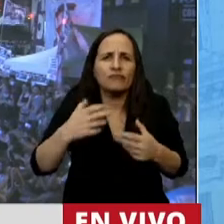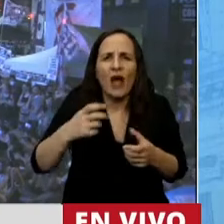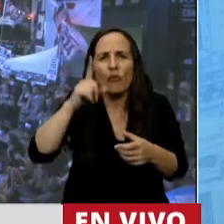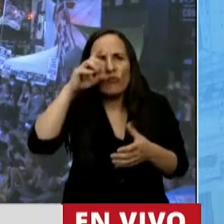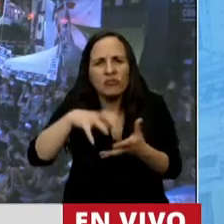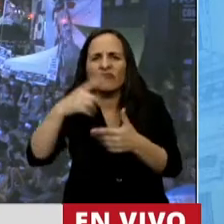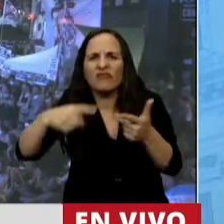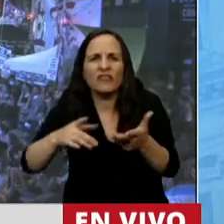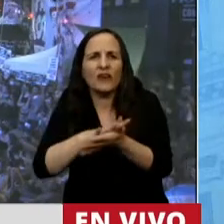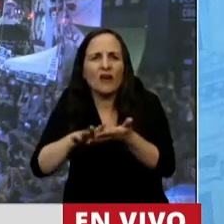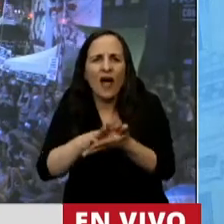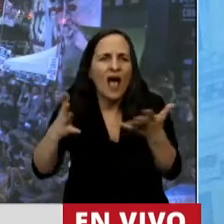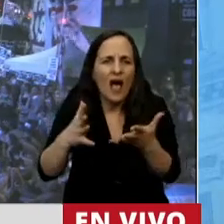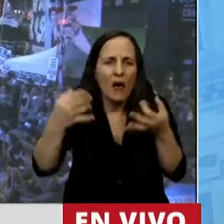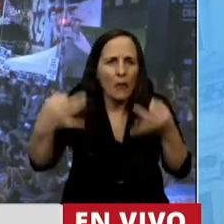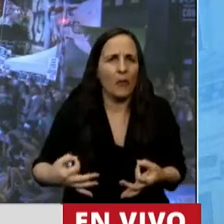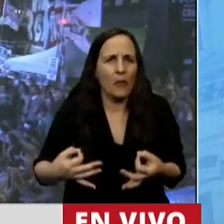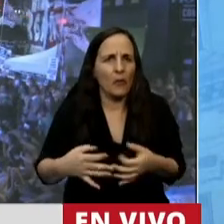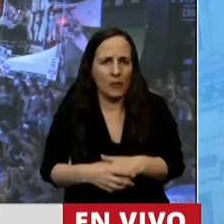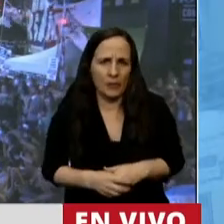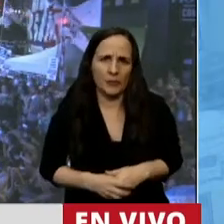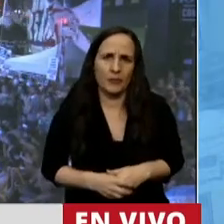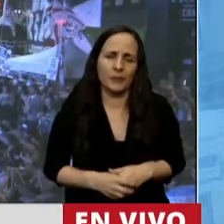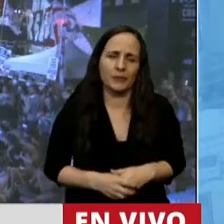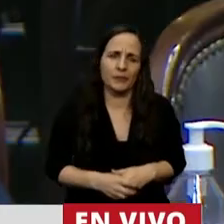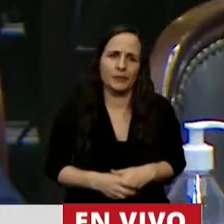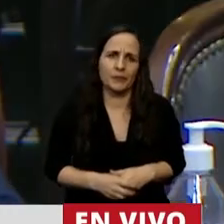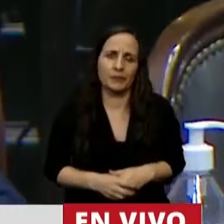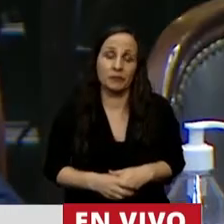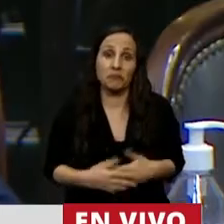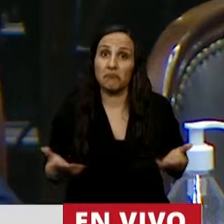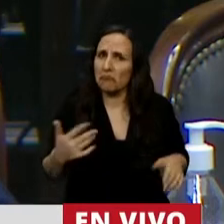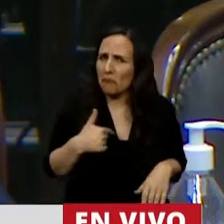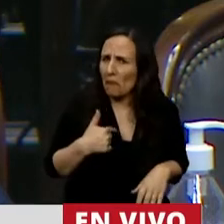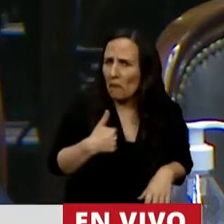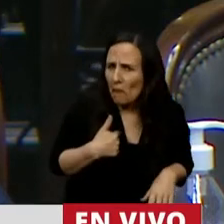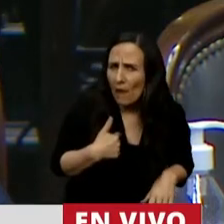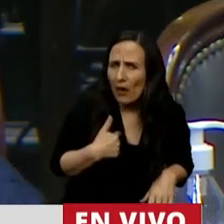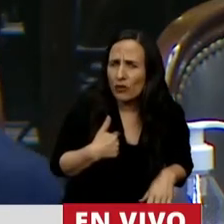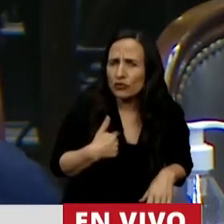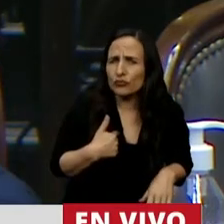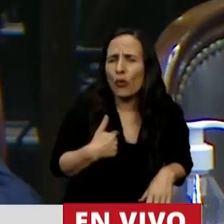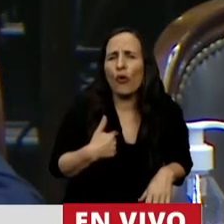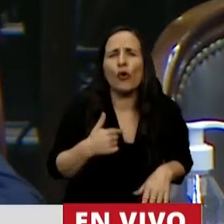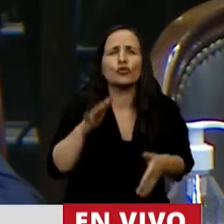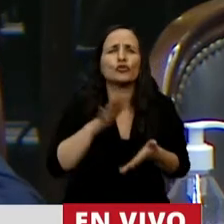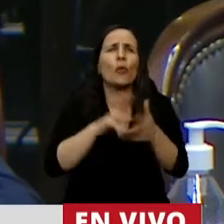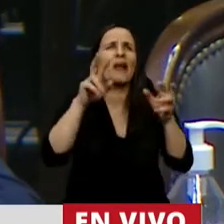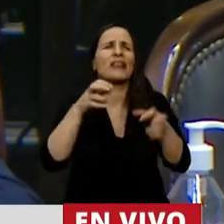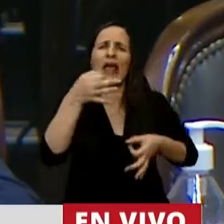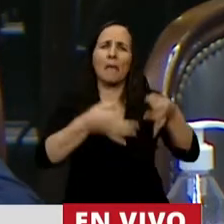que nos resuelva el problema adecuadamente. No me veo ocupar de los aspectos